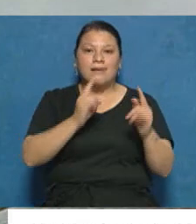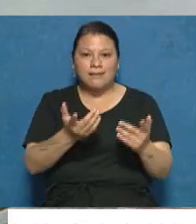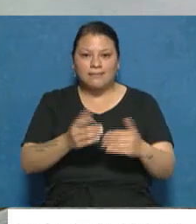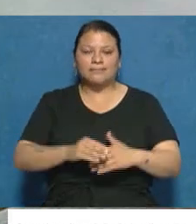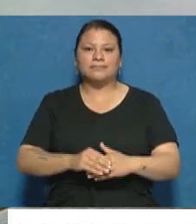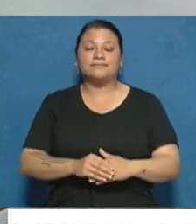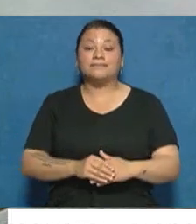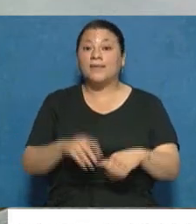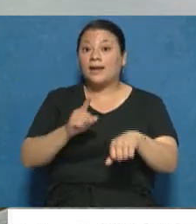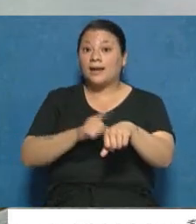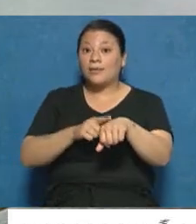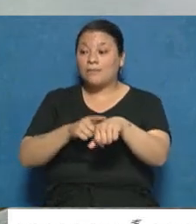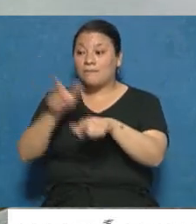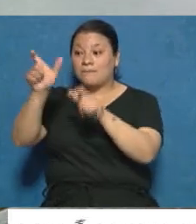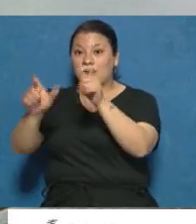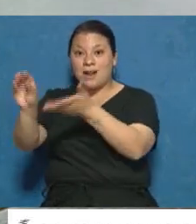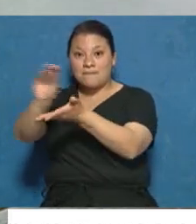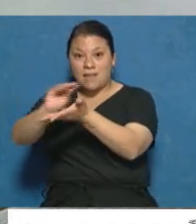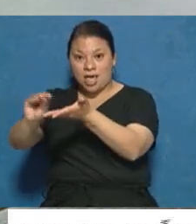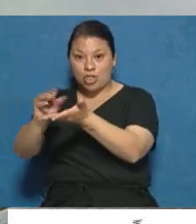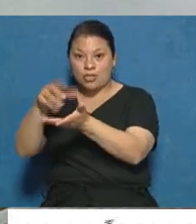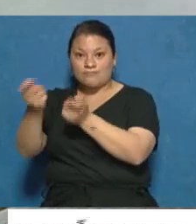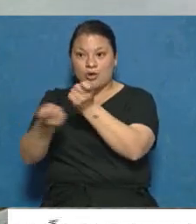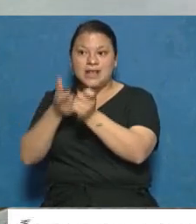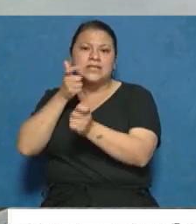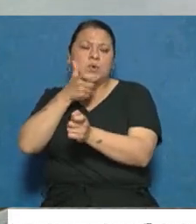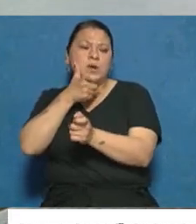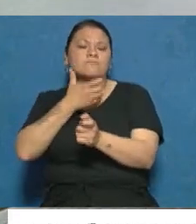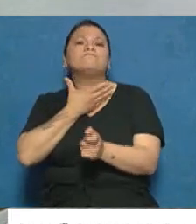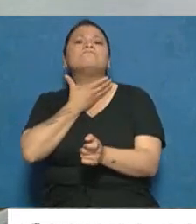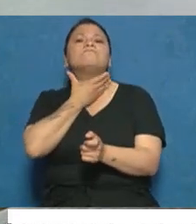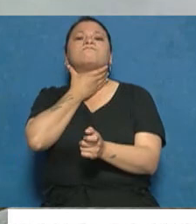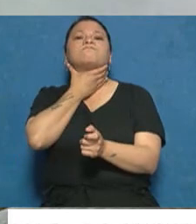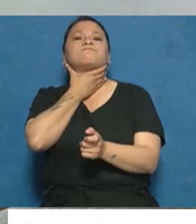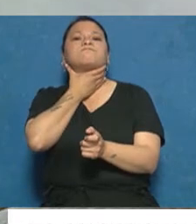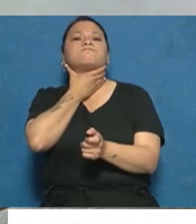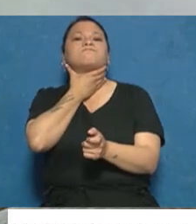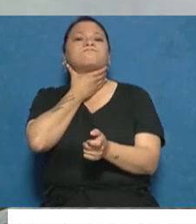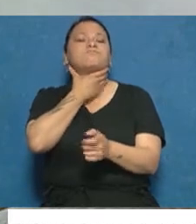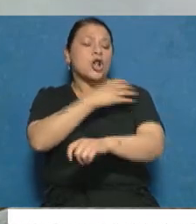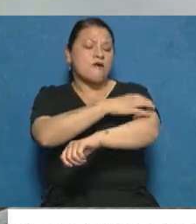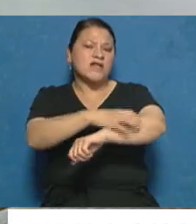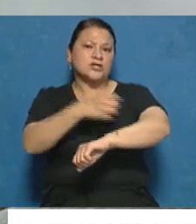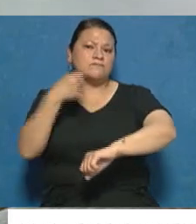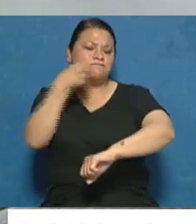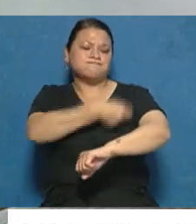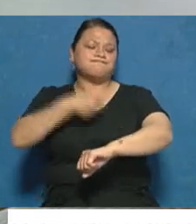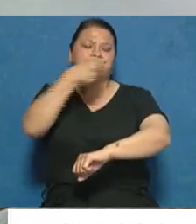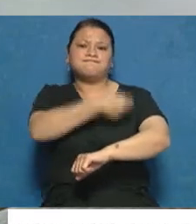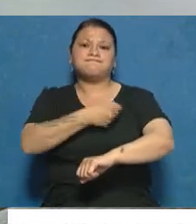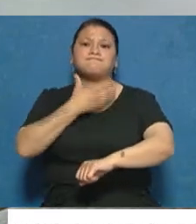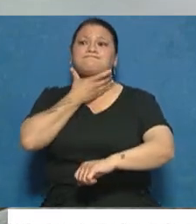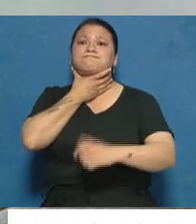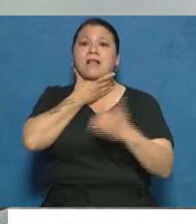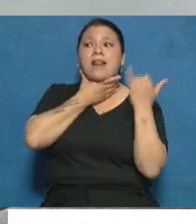Y en ese momento llega la gente de seguridad que lo toman del cuello, le empiezan a pegar en los brazos, no lo dejan hablar, no lo